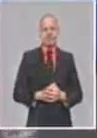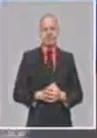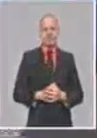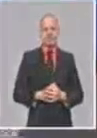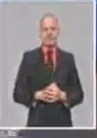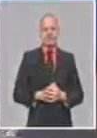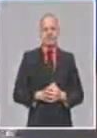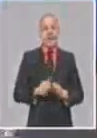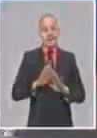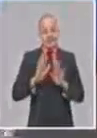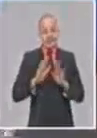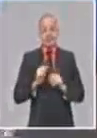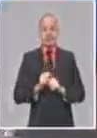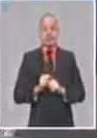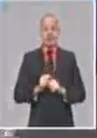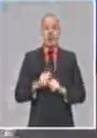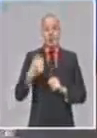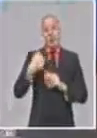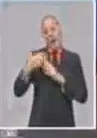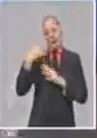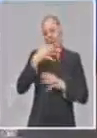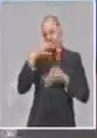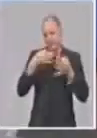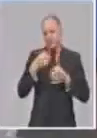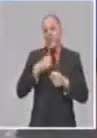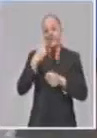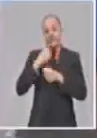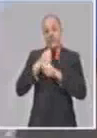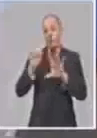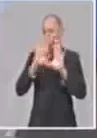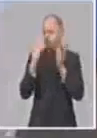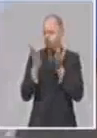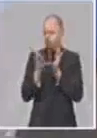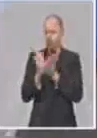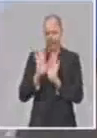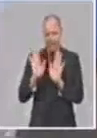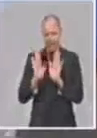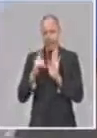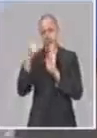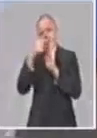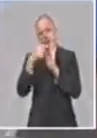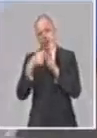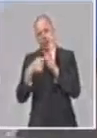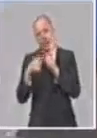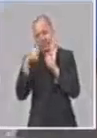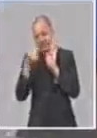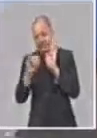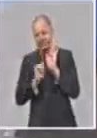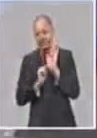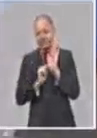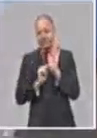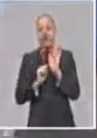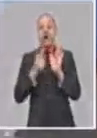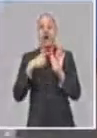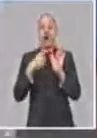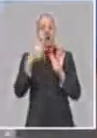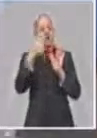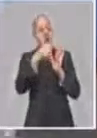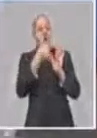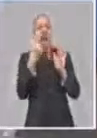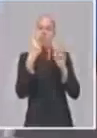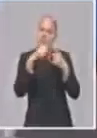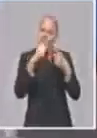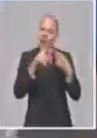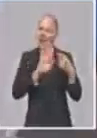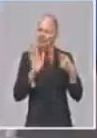Bueno, se ha trabajado, como dije, en todas las áreas de resultados claves. Hay medidas ya implementadas en las actividades de transporte, las explicará el ministro, el turismo,